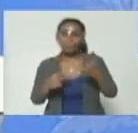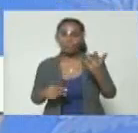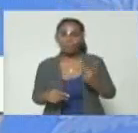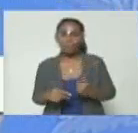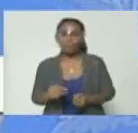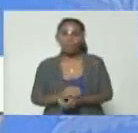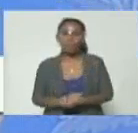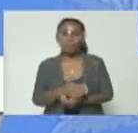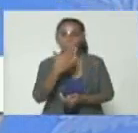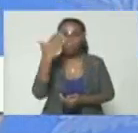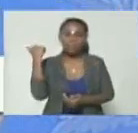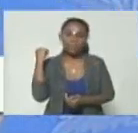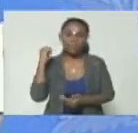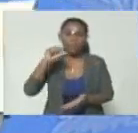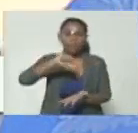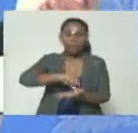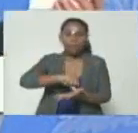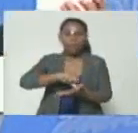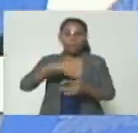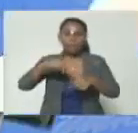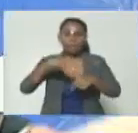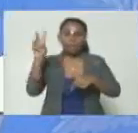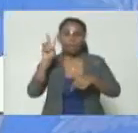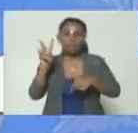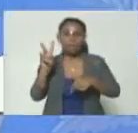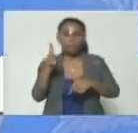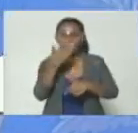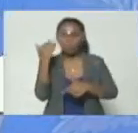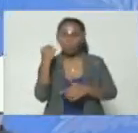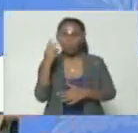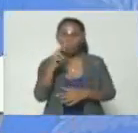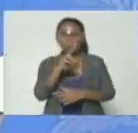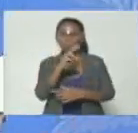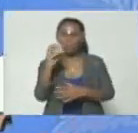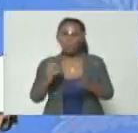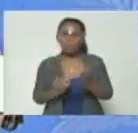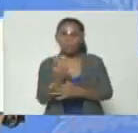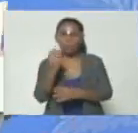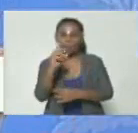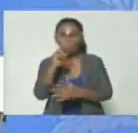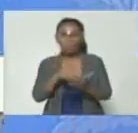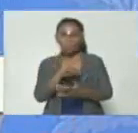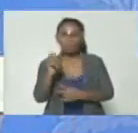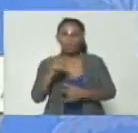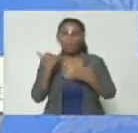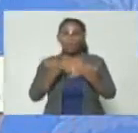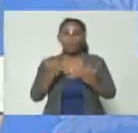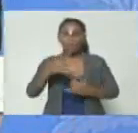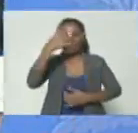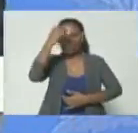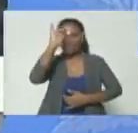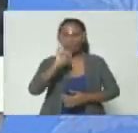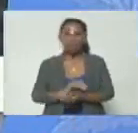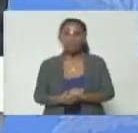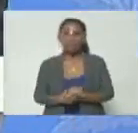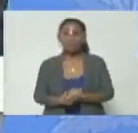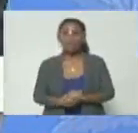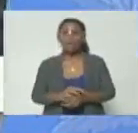pasado mes de mayo del año 2020, y ahora en Haití. Hay un reportaje muy amplio